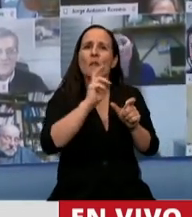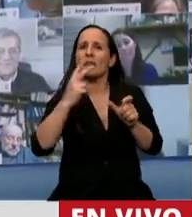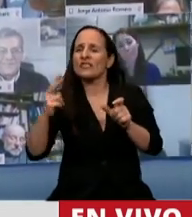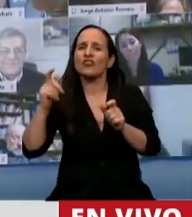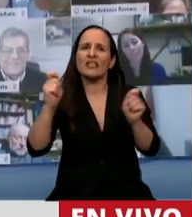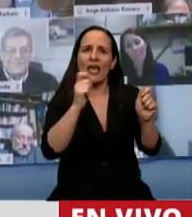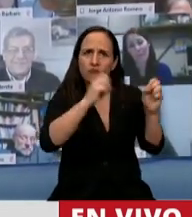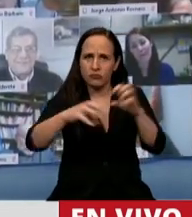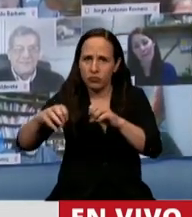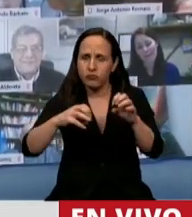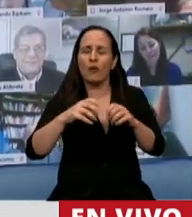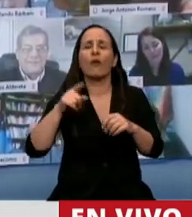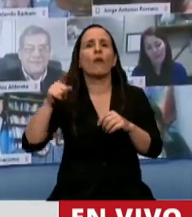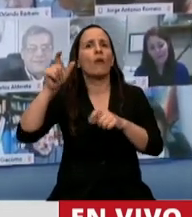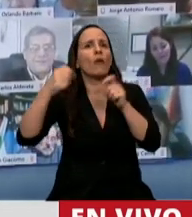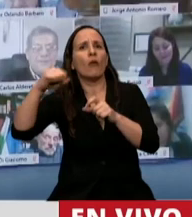ausentes en el recinto.